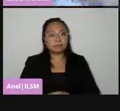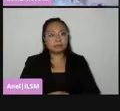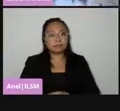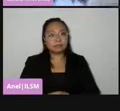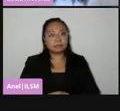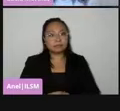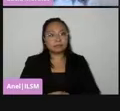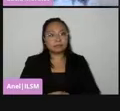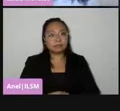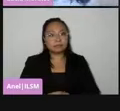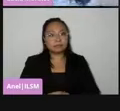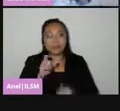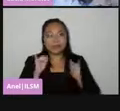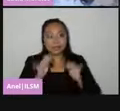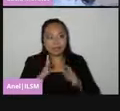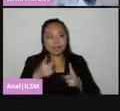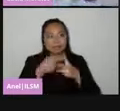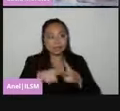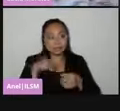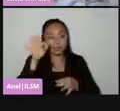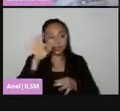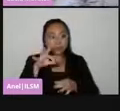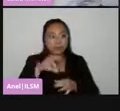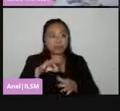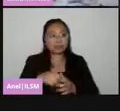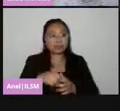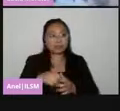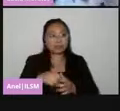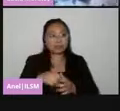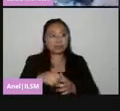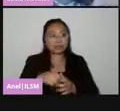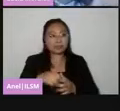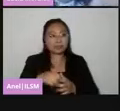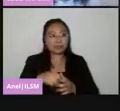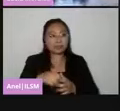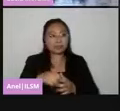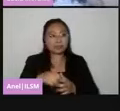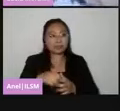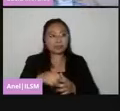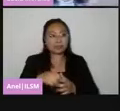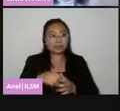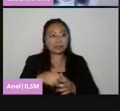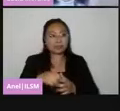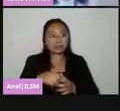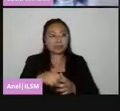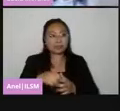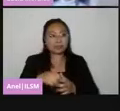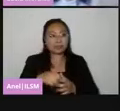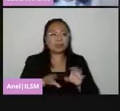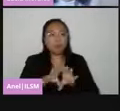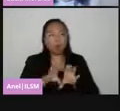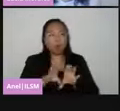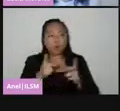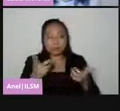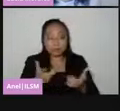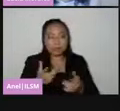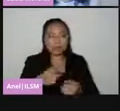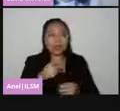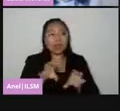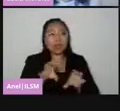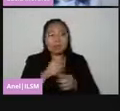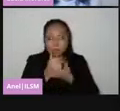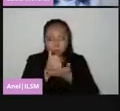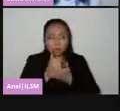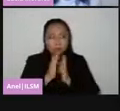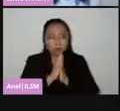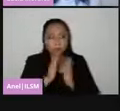cabo este inicio de la votación, pues vienen como todos estos momentos en los que se divide la jornada electoral. Y si me ayudan con la siguiente, por